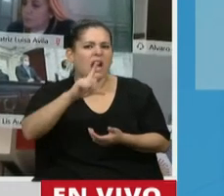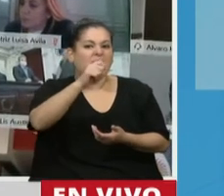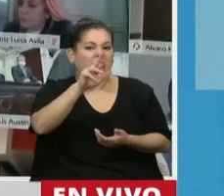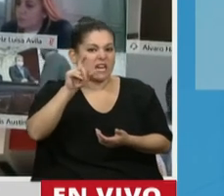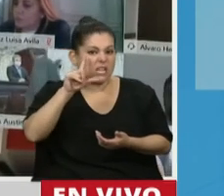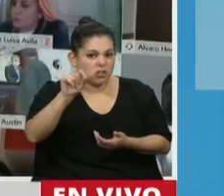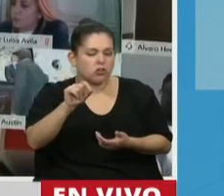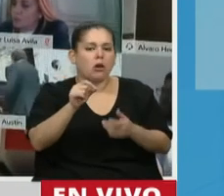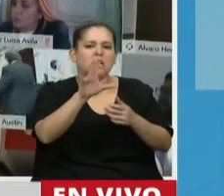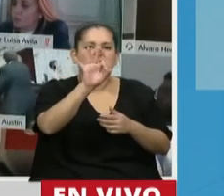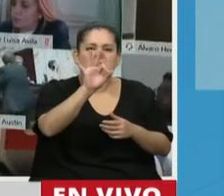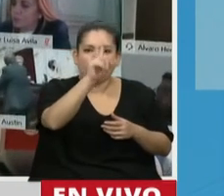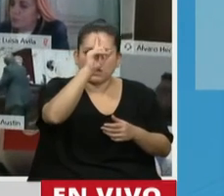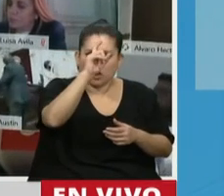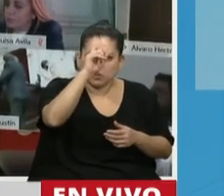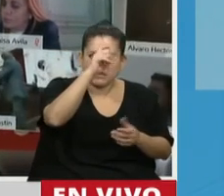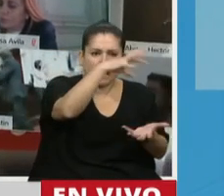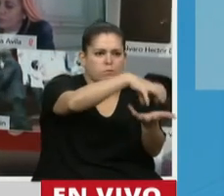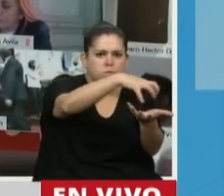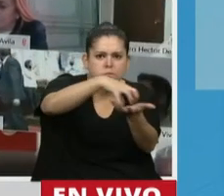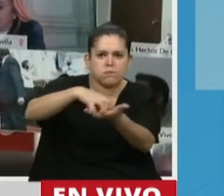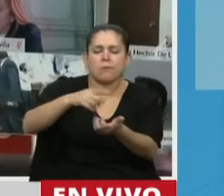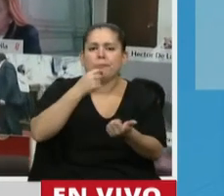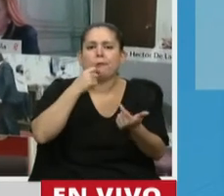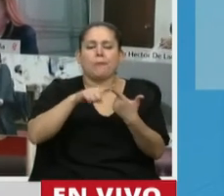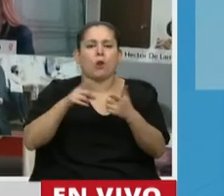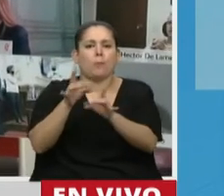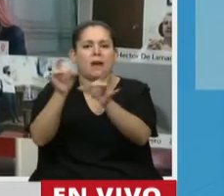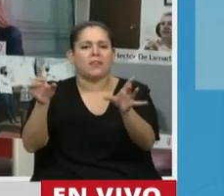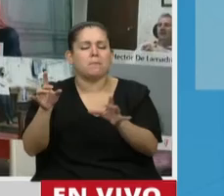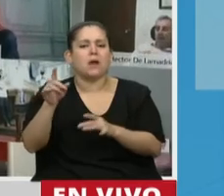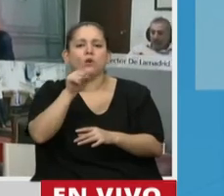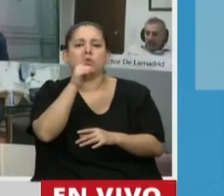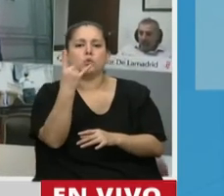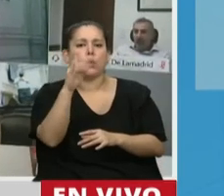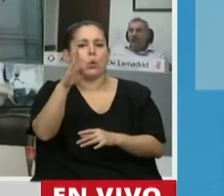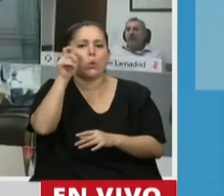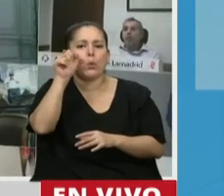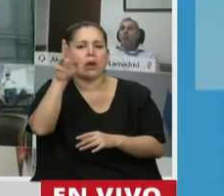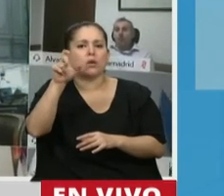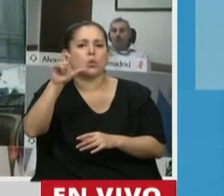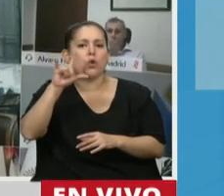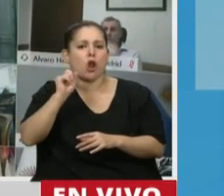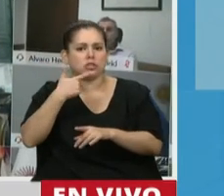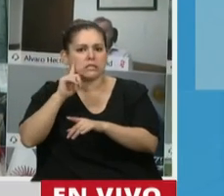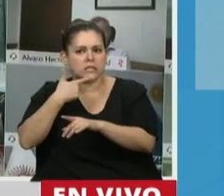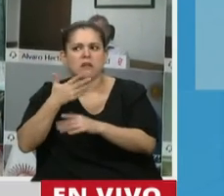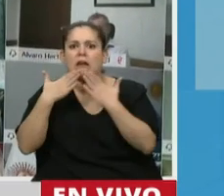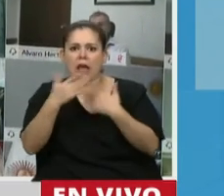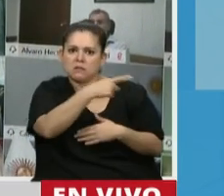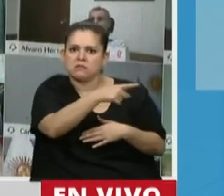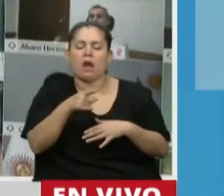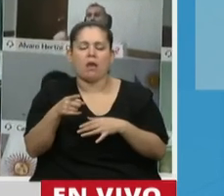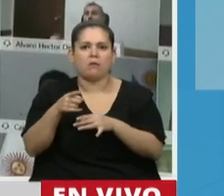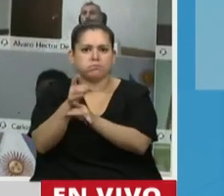donde derrotó otras pandemias que hubo en su época, como la tuberculosis, el paludismo. Seguramente, a la luz de la historia, ese